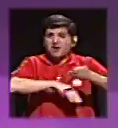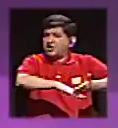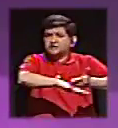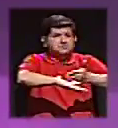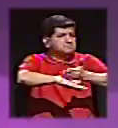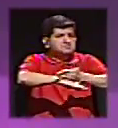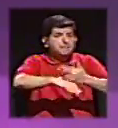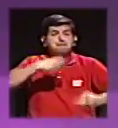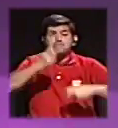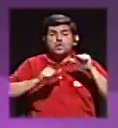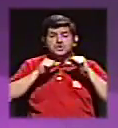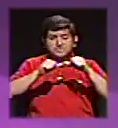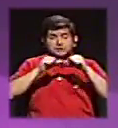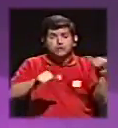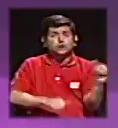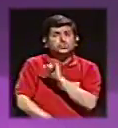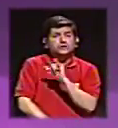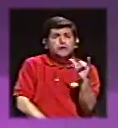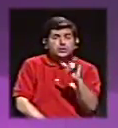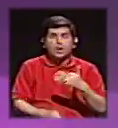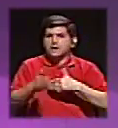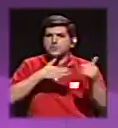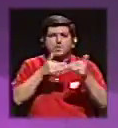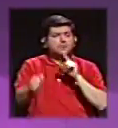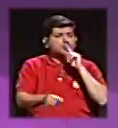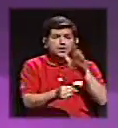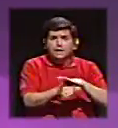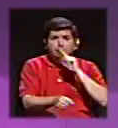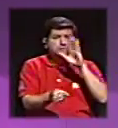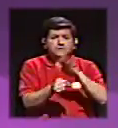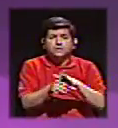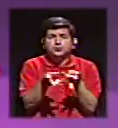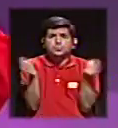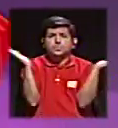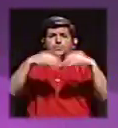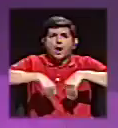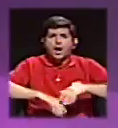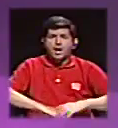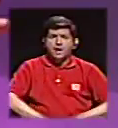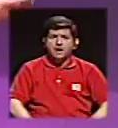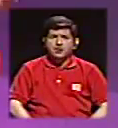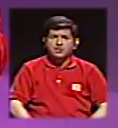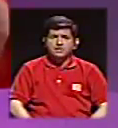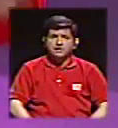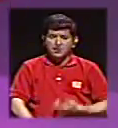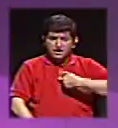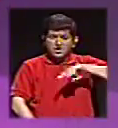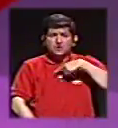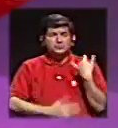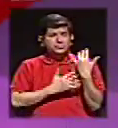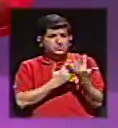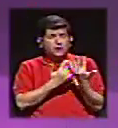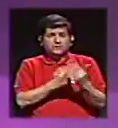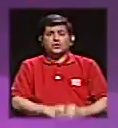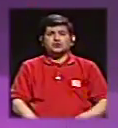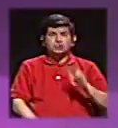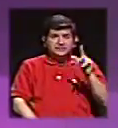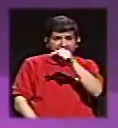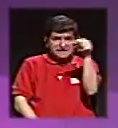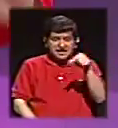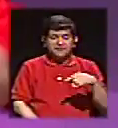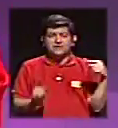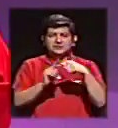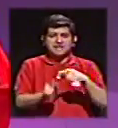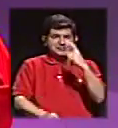avanza y porque los problemas siguen siendo los mismos y pese a todas las promesas, no hay soluciones. ¿Por qué nos tenemos que demorar de Tres Ríos a